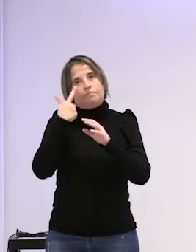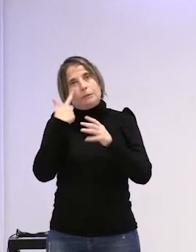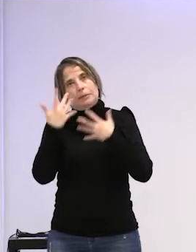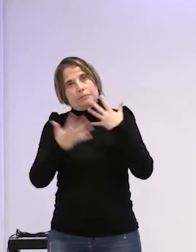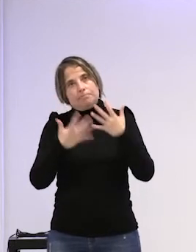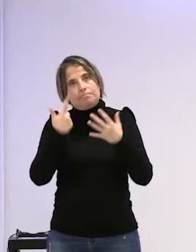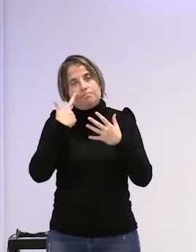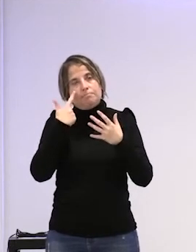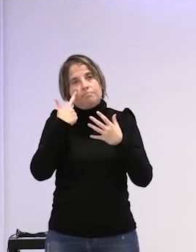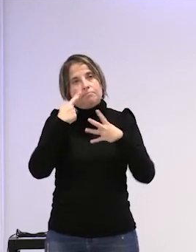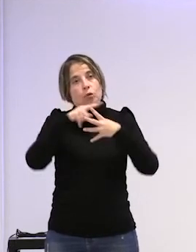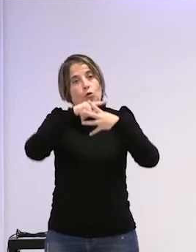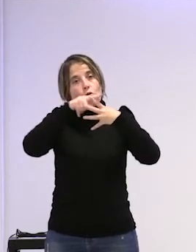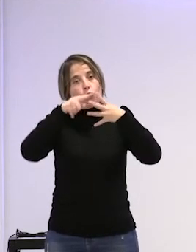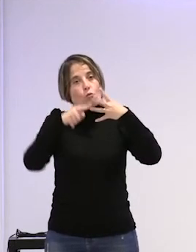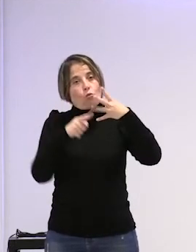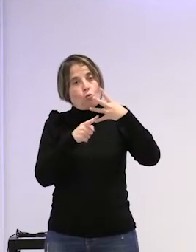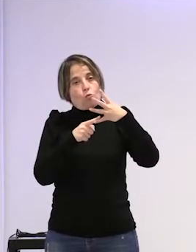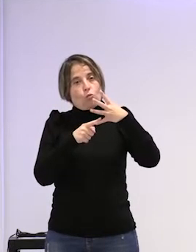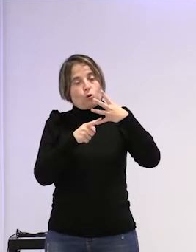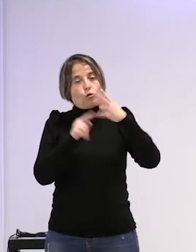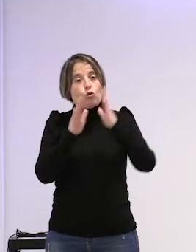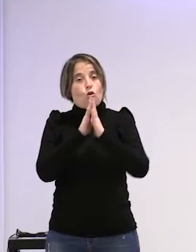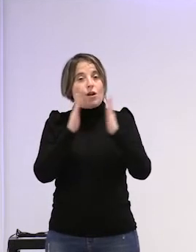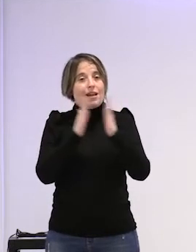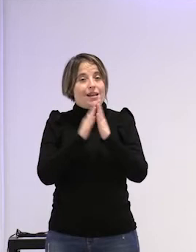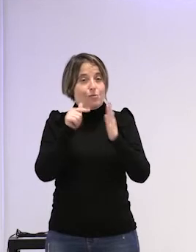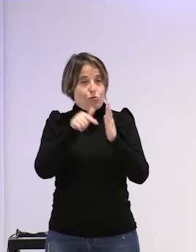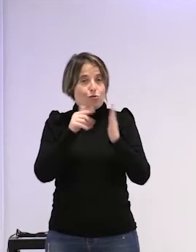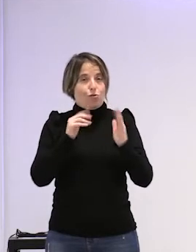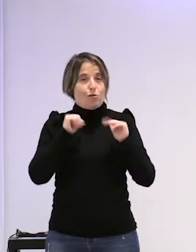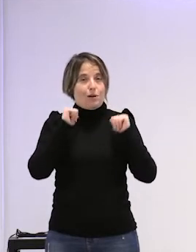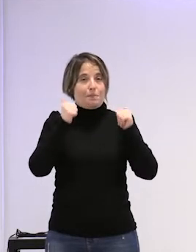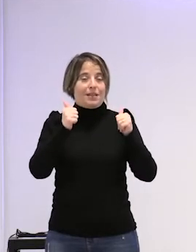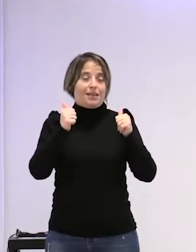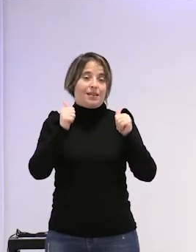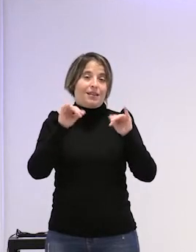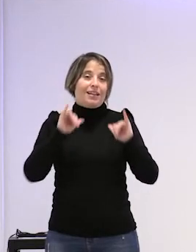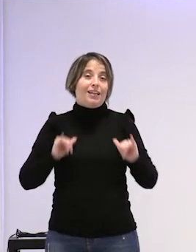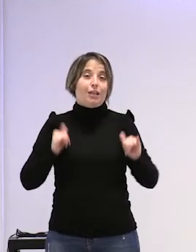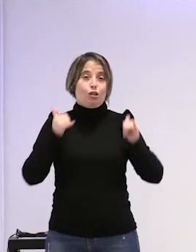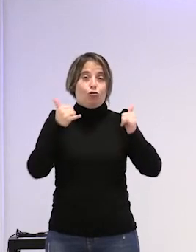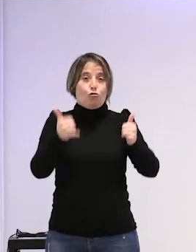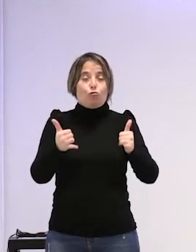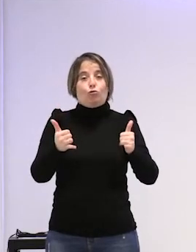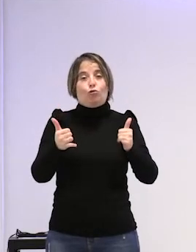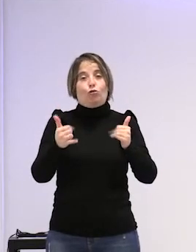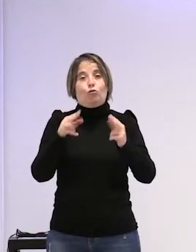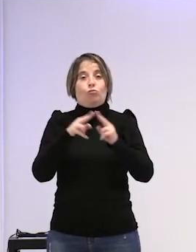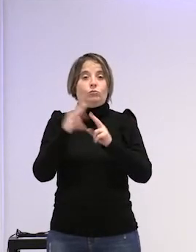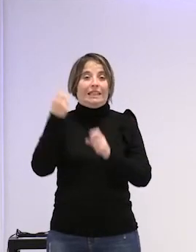las cuatro partes que tiene el libro empieza con una introducción que es un ensayo